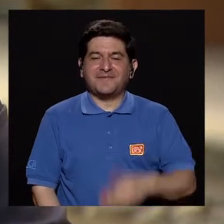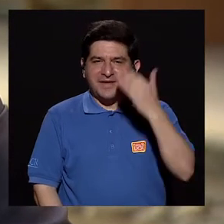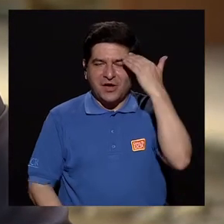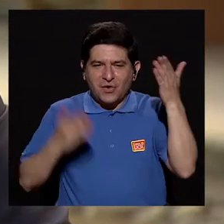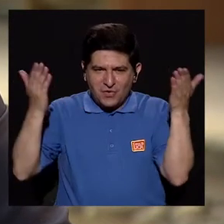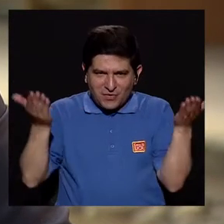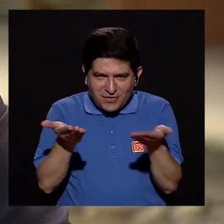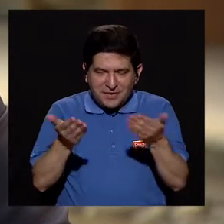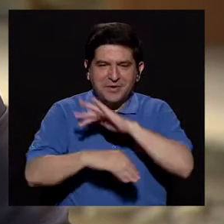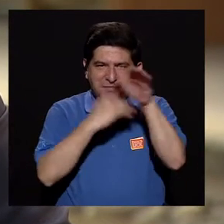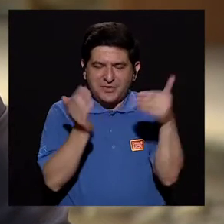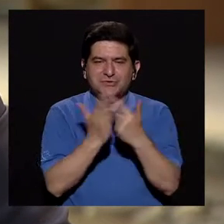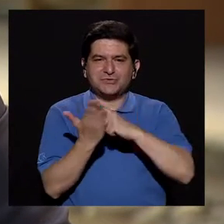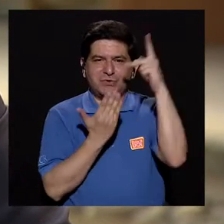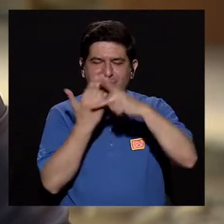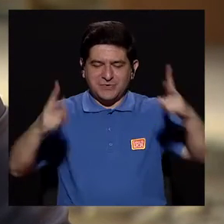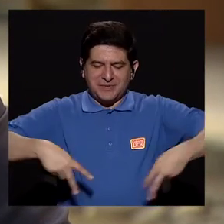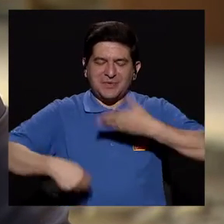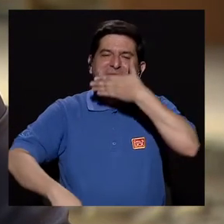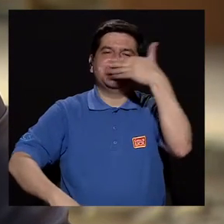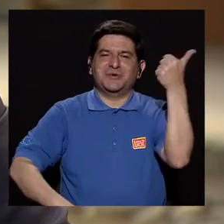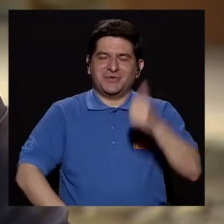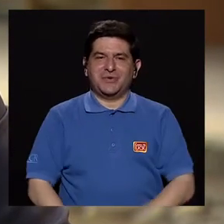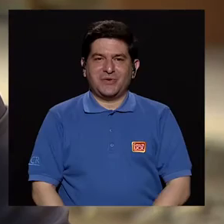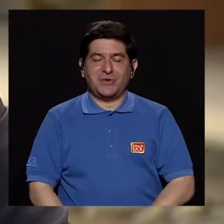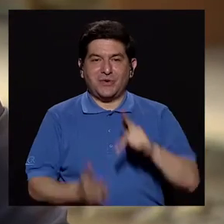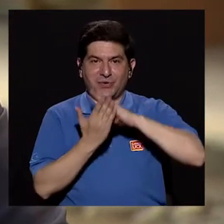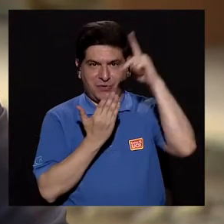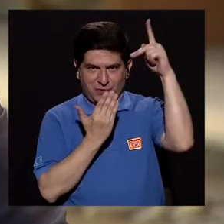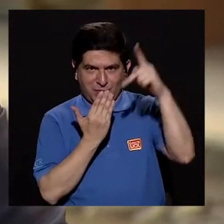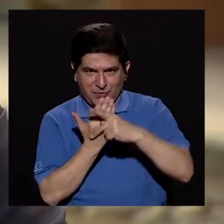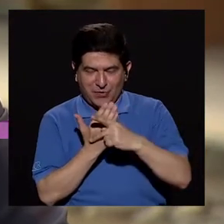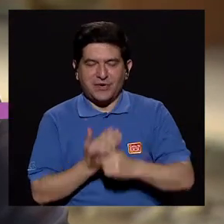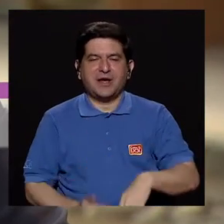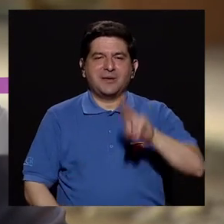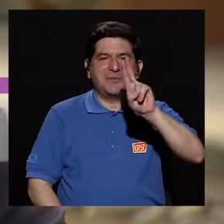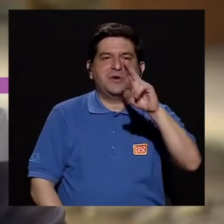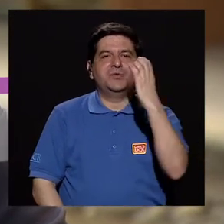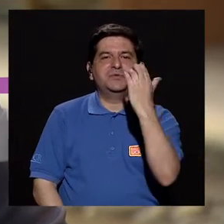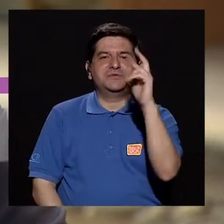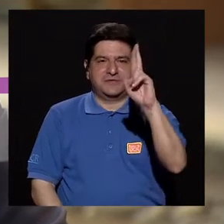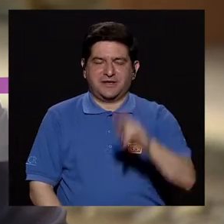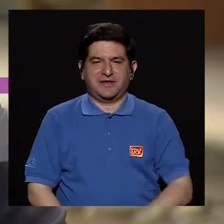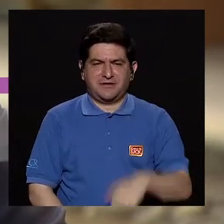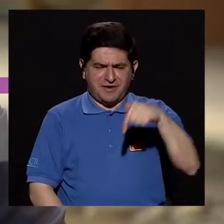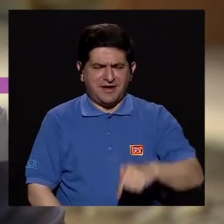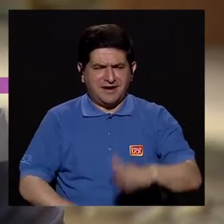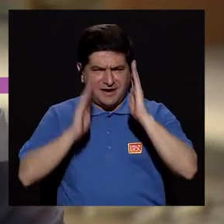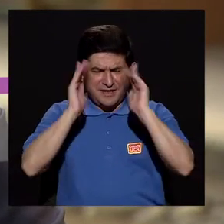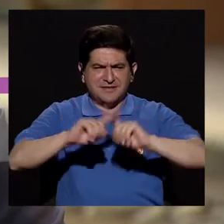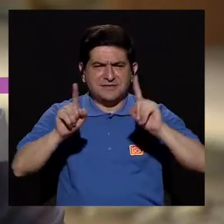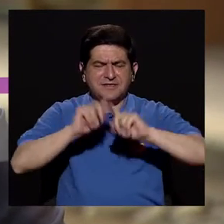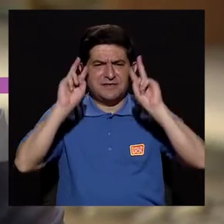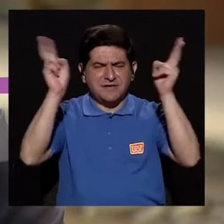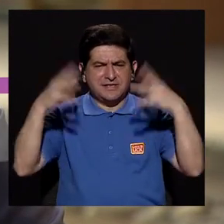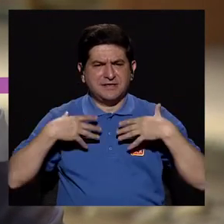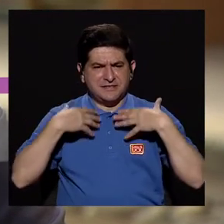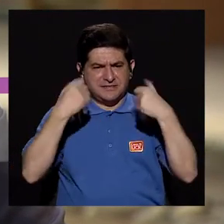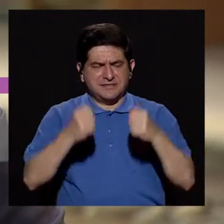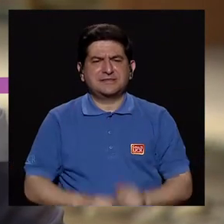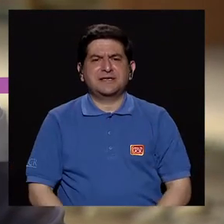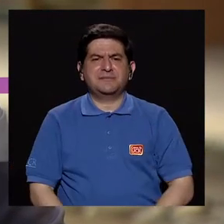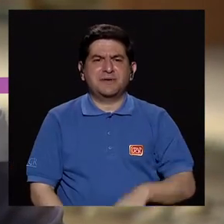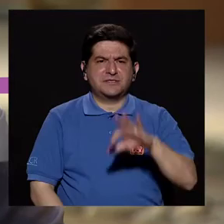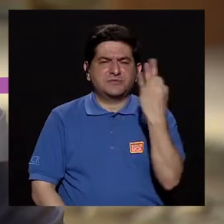Hola, bienvenido. Bienvenido bienvenido a su programa Vivir Mejor. Somos una telerevista de la Universidad de Costa Rica en donde abordamos diversos temas de